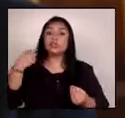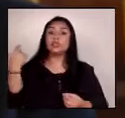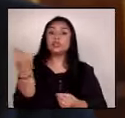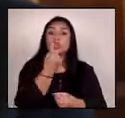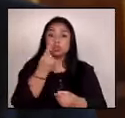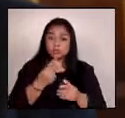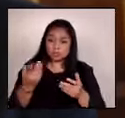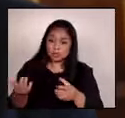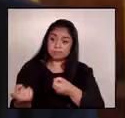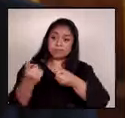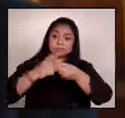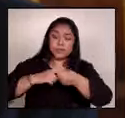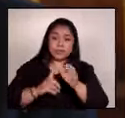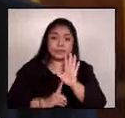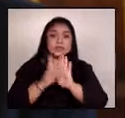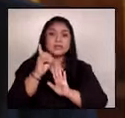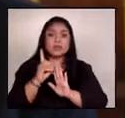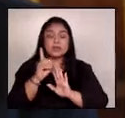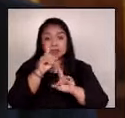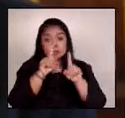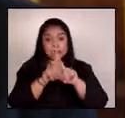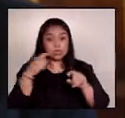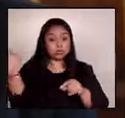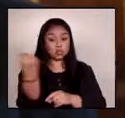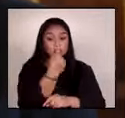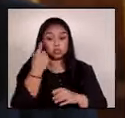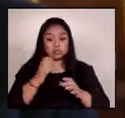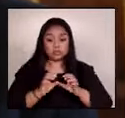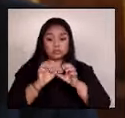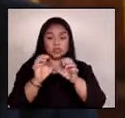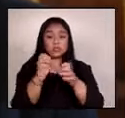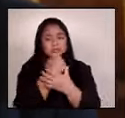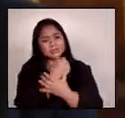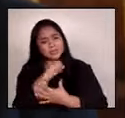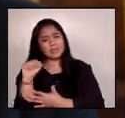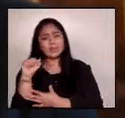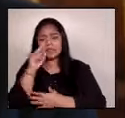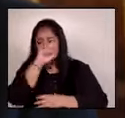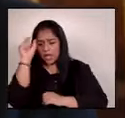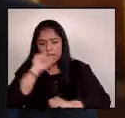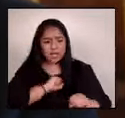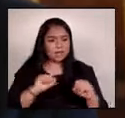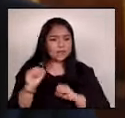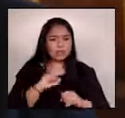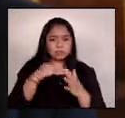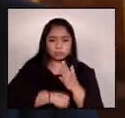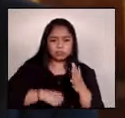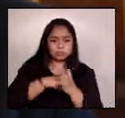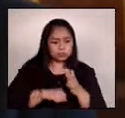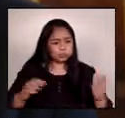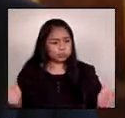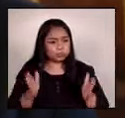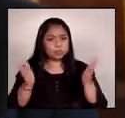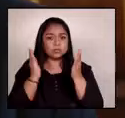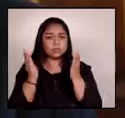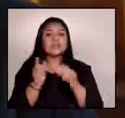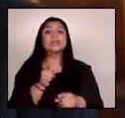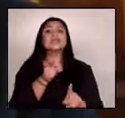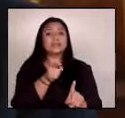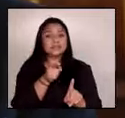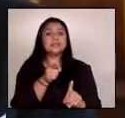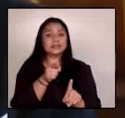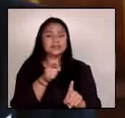desarrollo y que todos los esfuerzos y sacrificios de trabajo y emprendimiento sean justamente